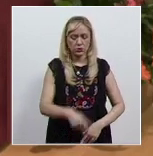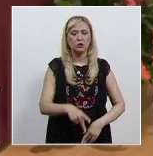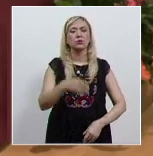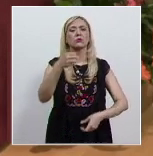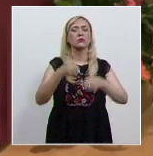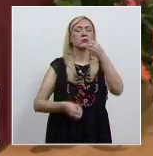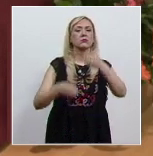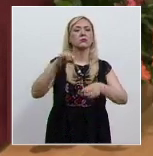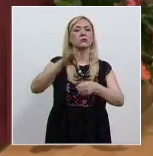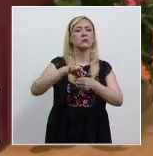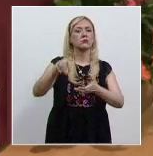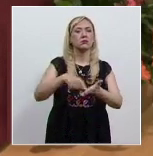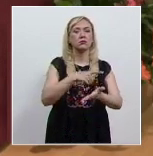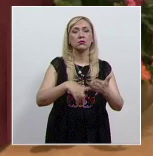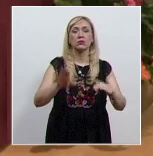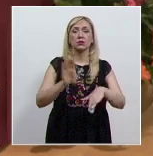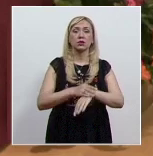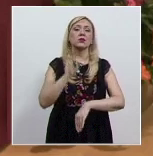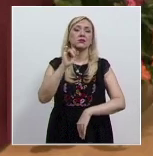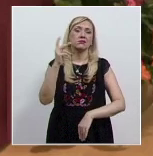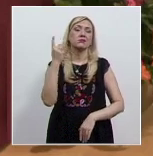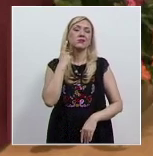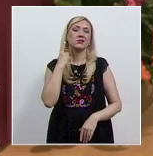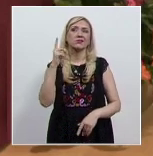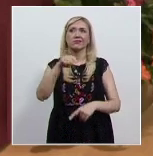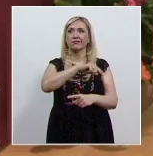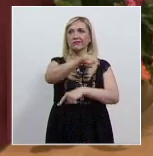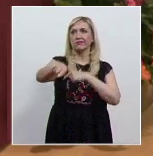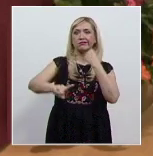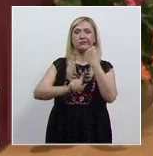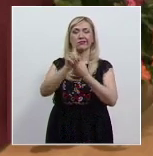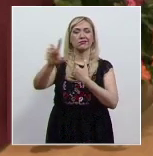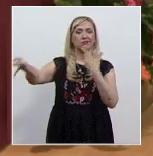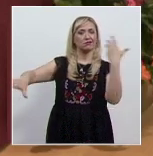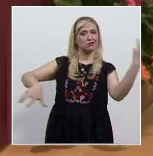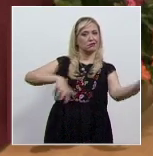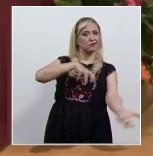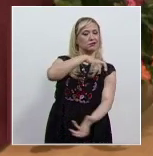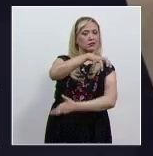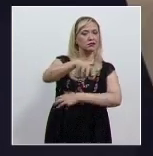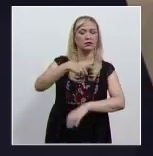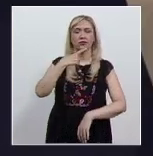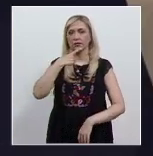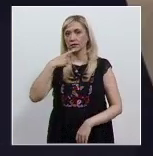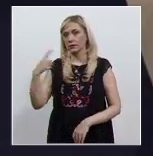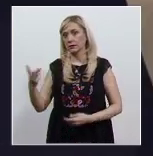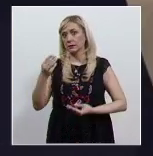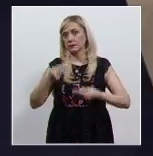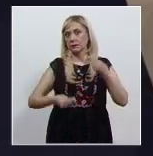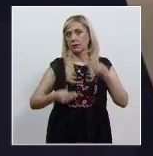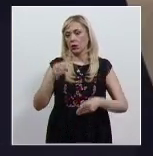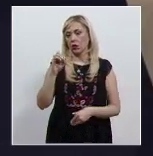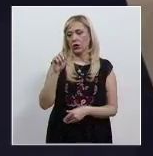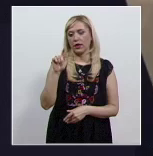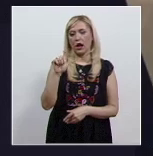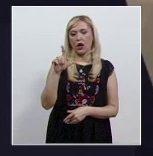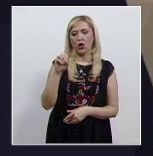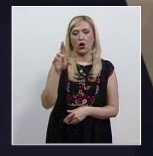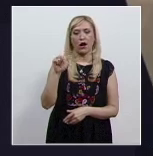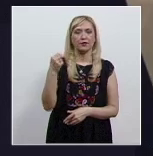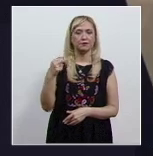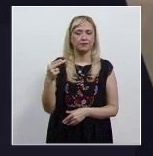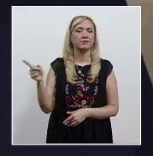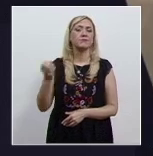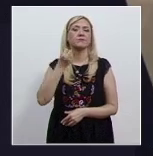frente al contexto de polarización en el país, aseguró la magistrada de la Sala Superior, Yanine Otalora Malassiz. Al participar